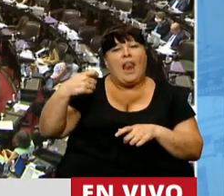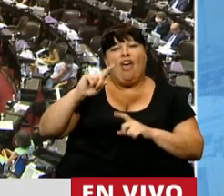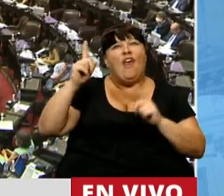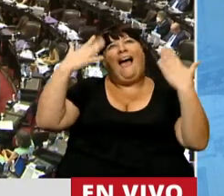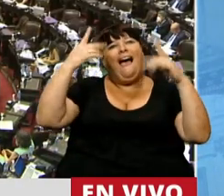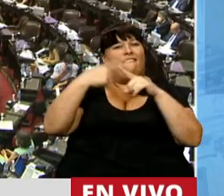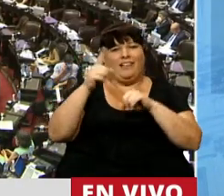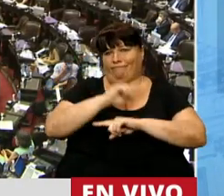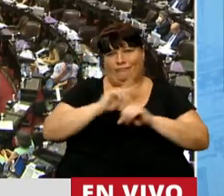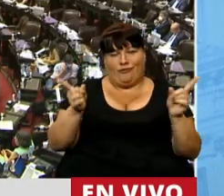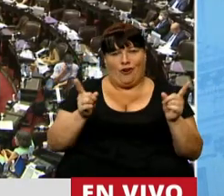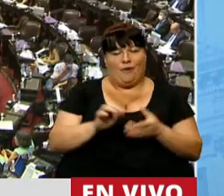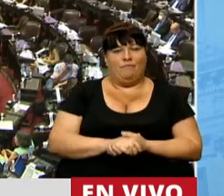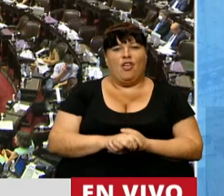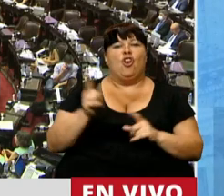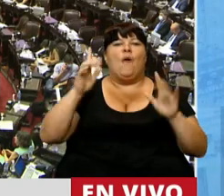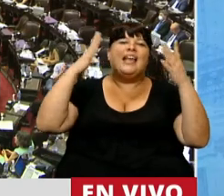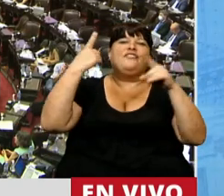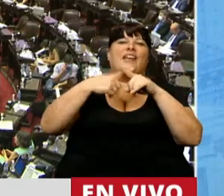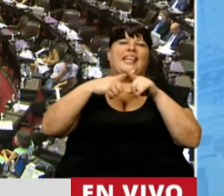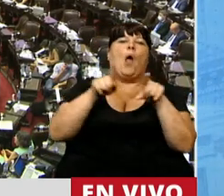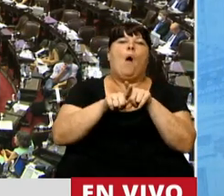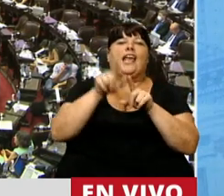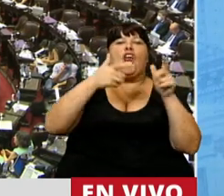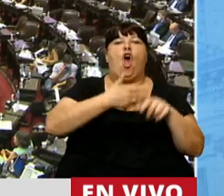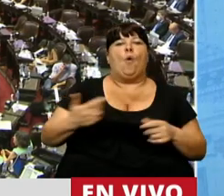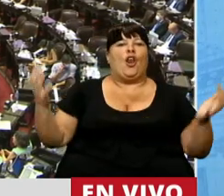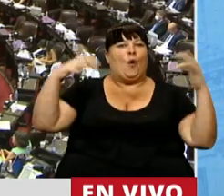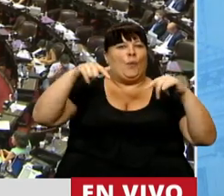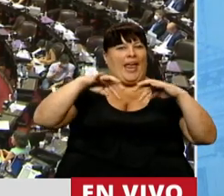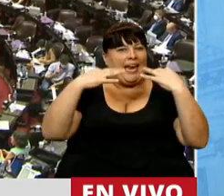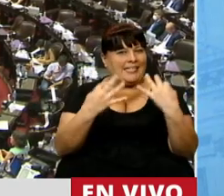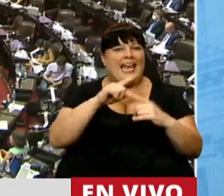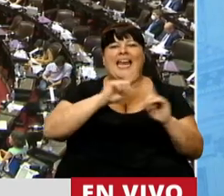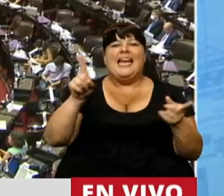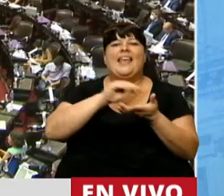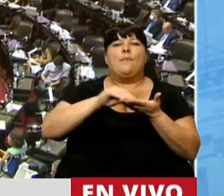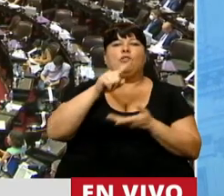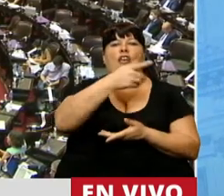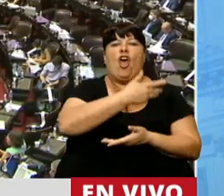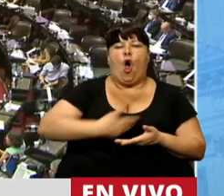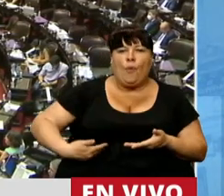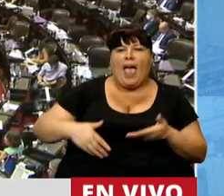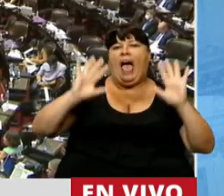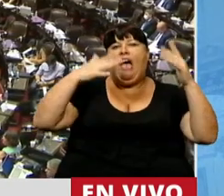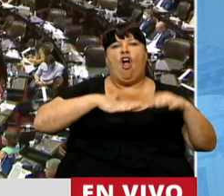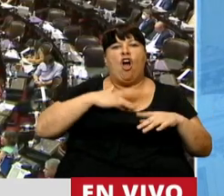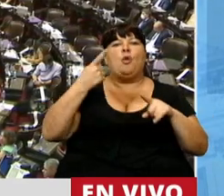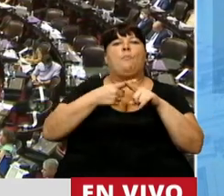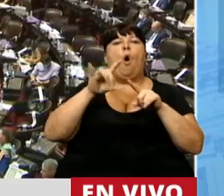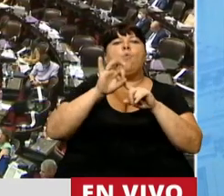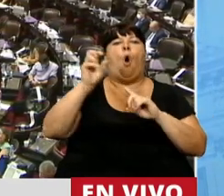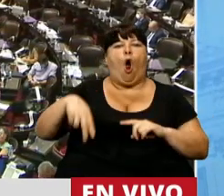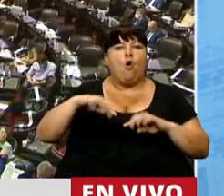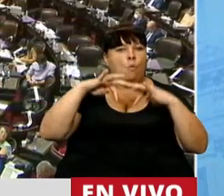a estar festejando, no lo harán, no festejarán como los funcionarios que vinieron hoy al recinto, ni como los diputados del oficialismo que festejaron el quórum